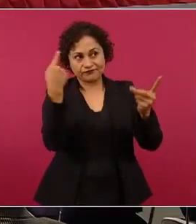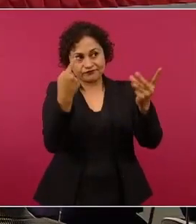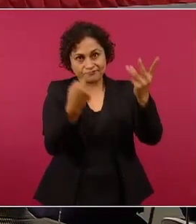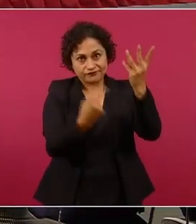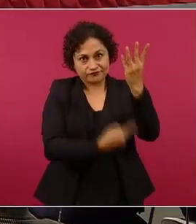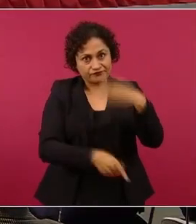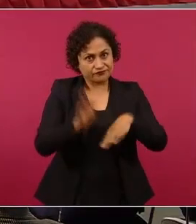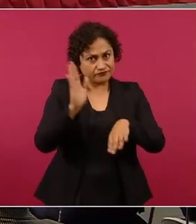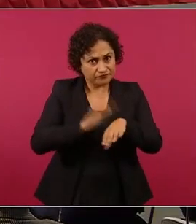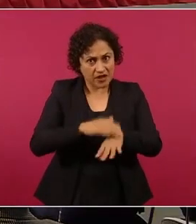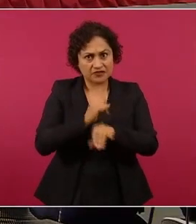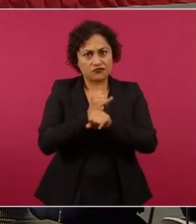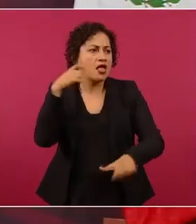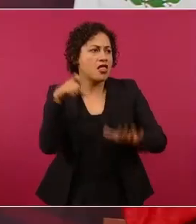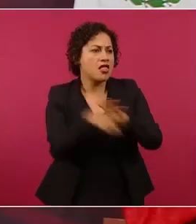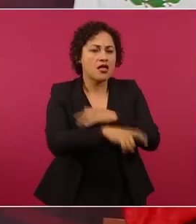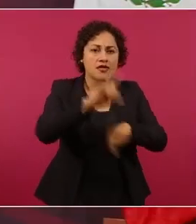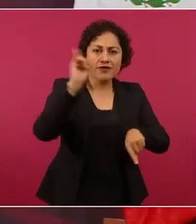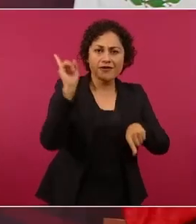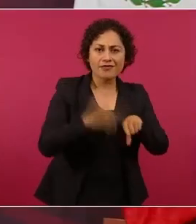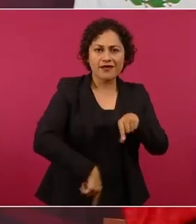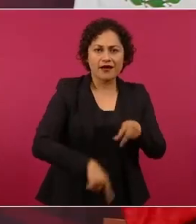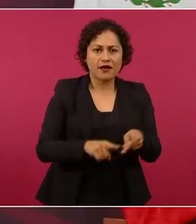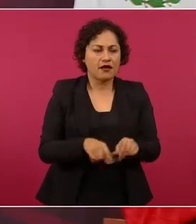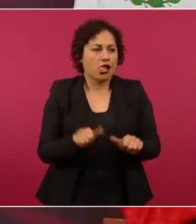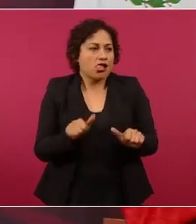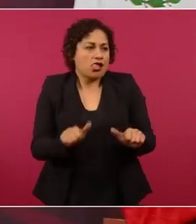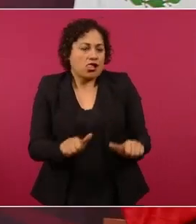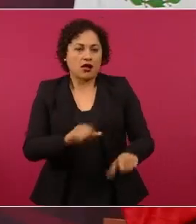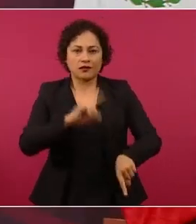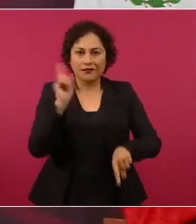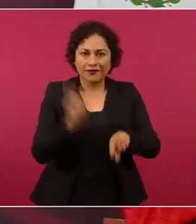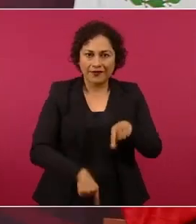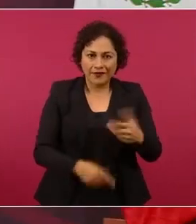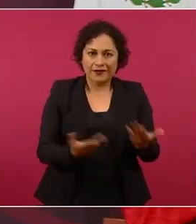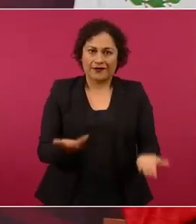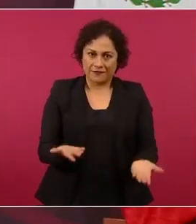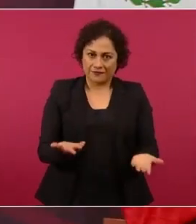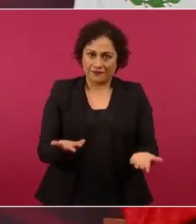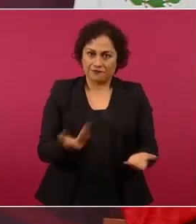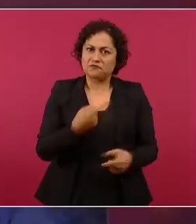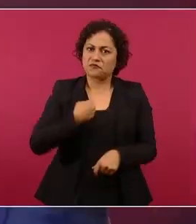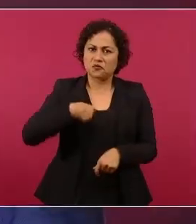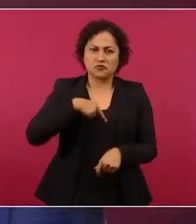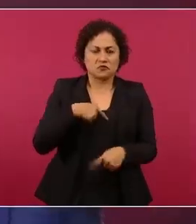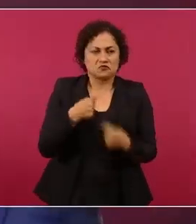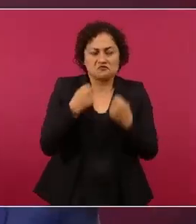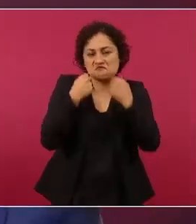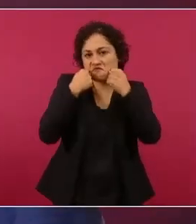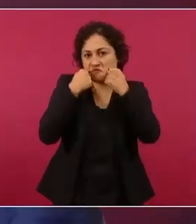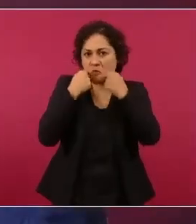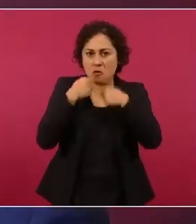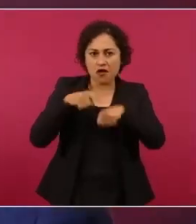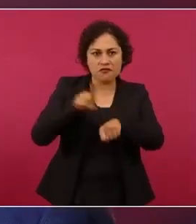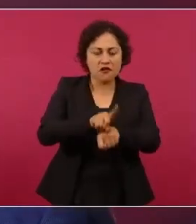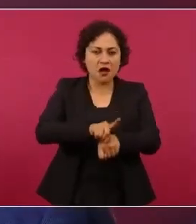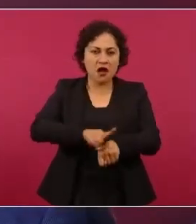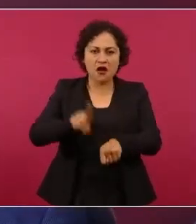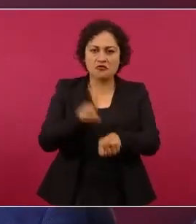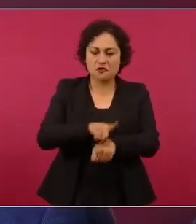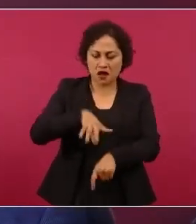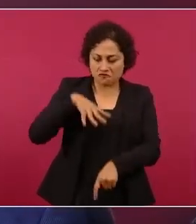estamos aquí. Y estas batallas las vamos a seguir dando todos los días,